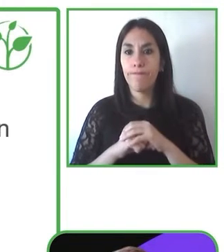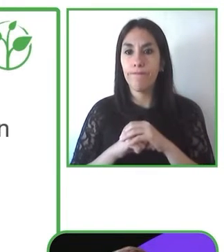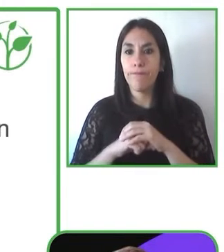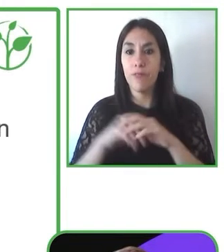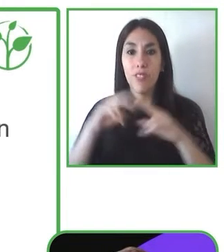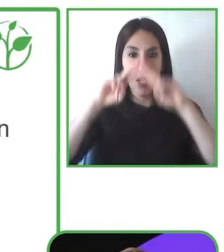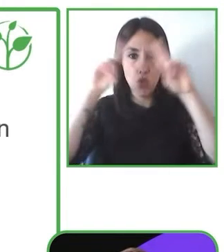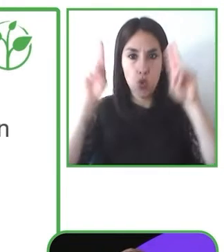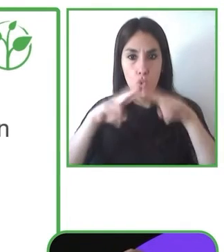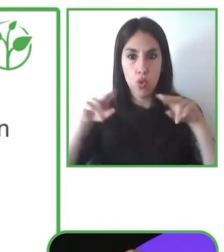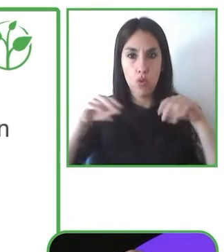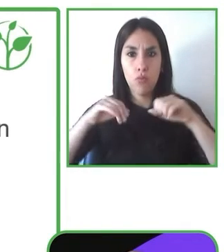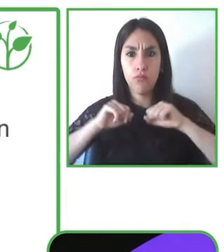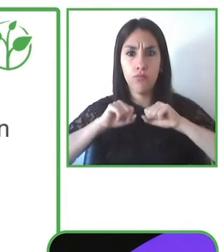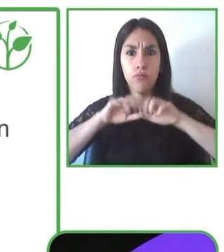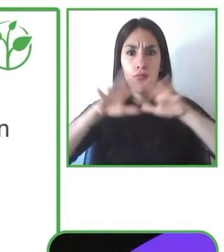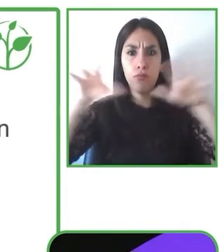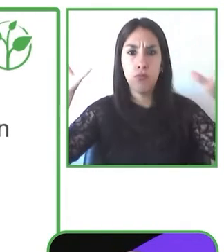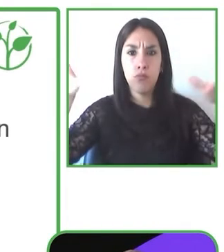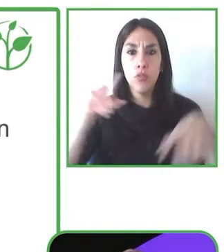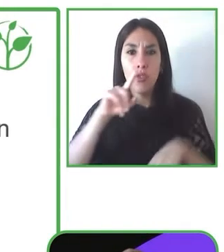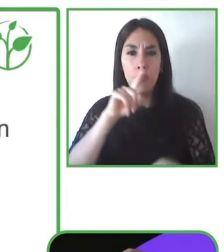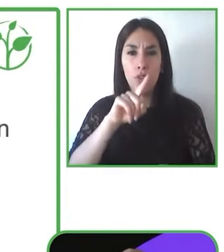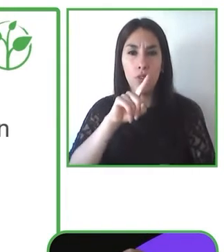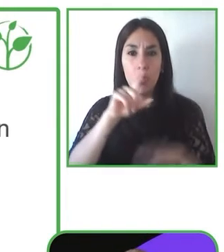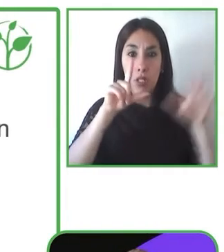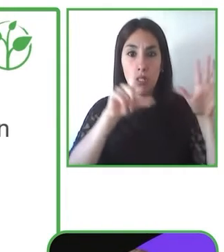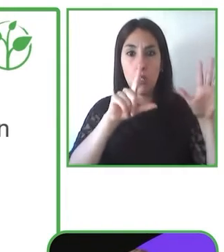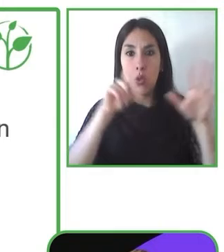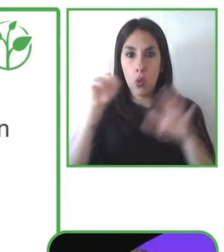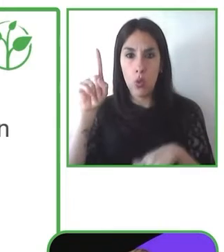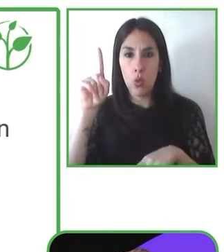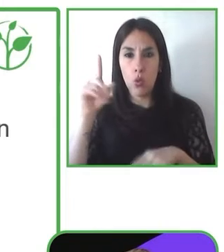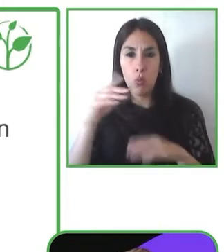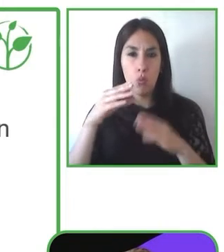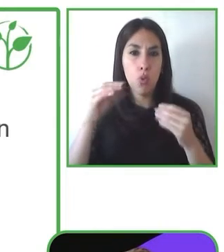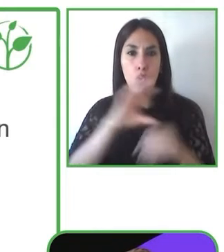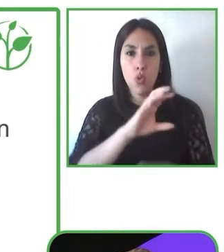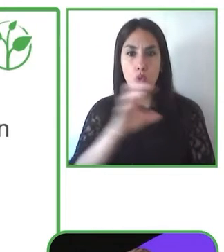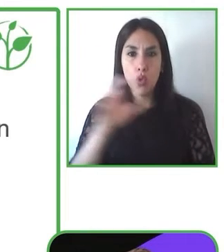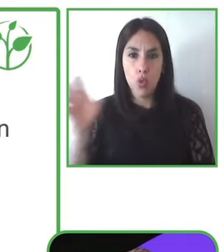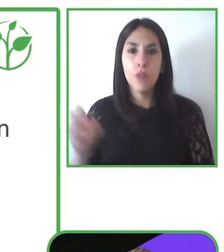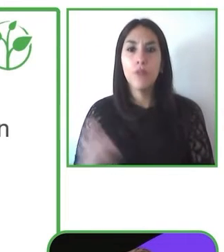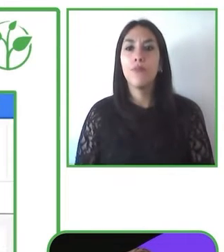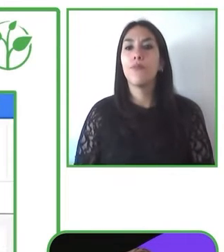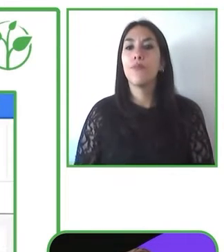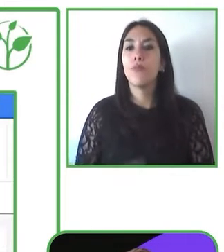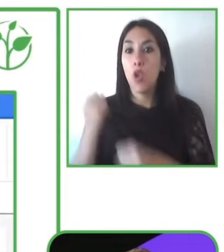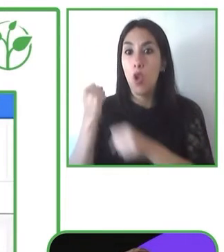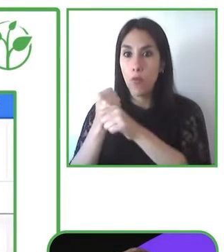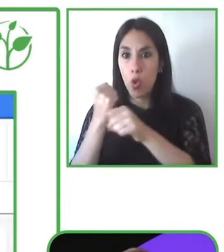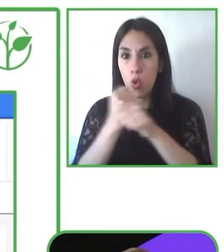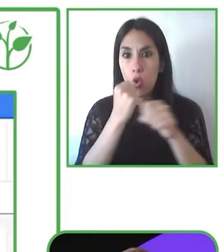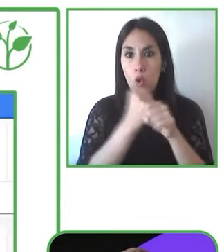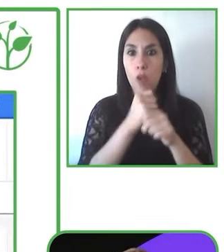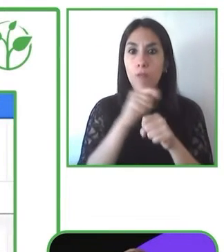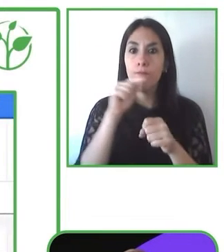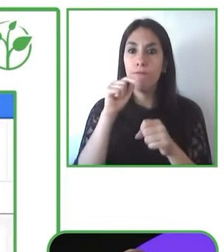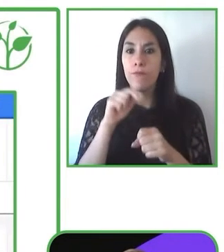que tiene sus oficinas centrales en Bessons, Francia. Siguiente diapositiva, por favor.